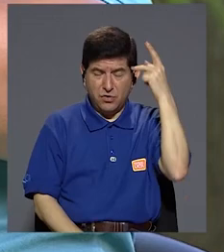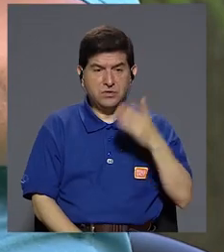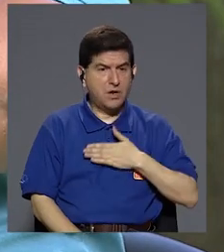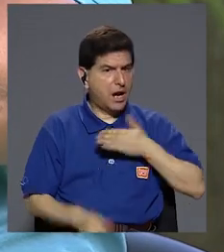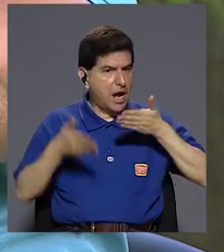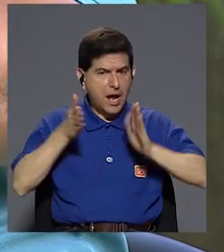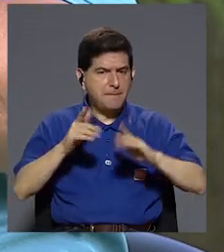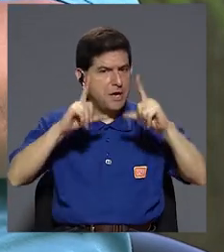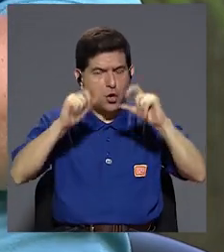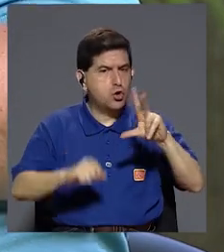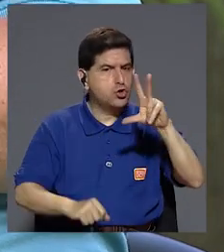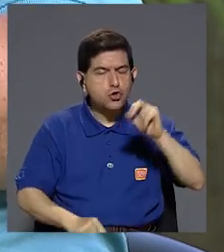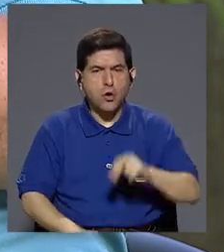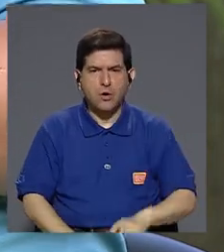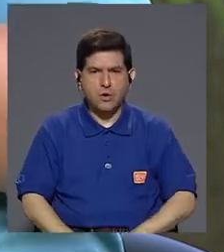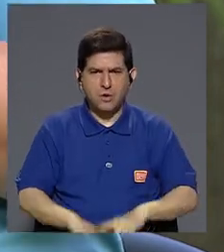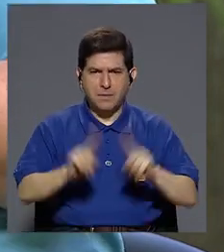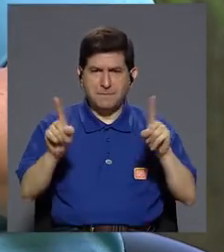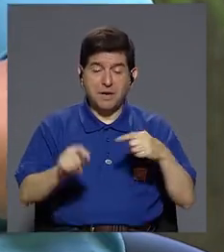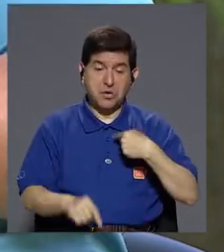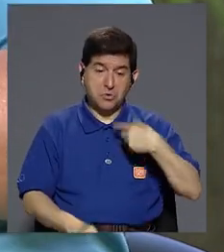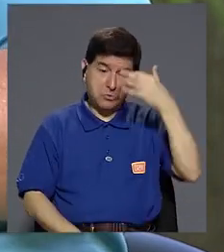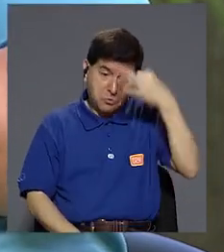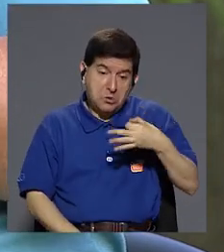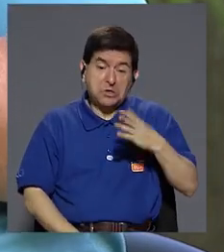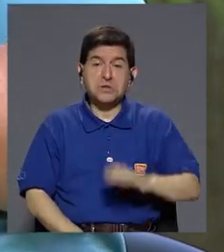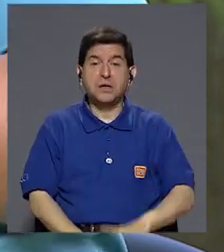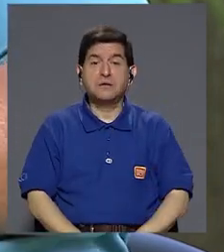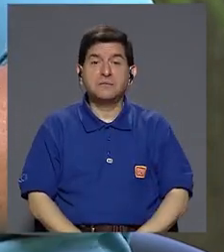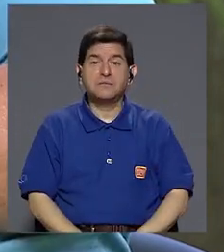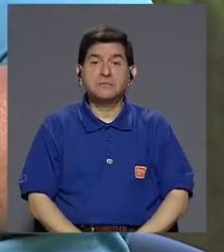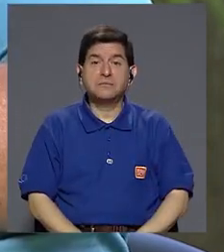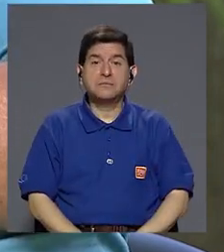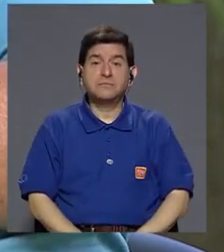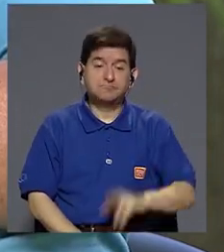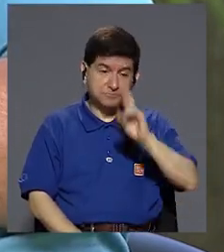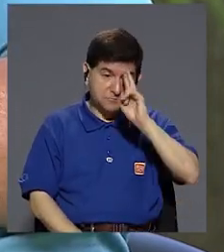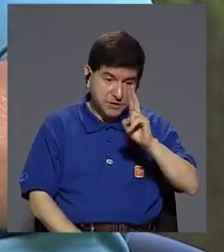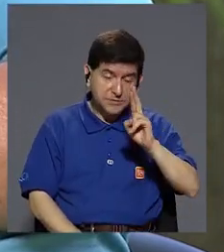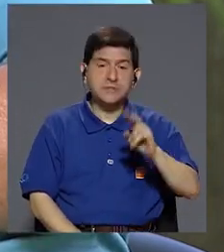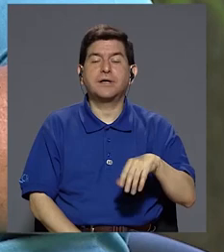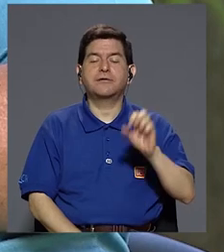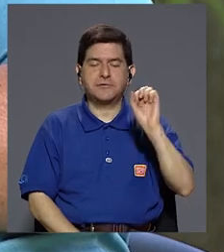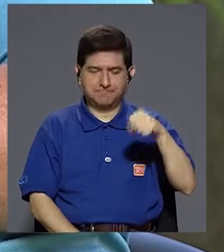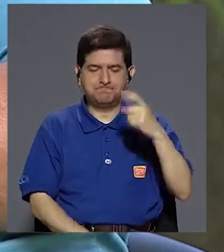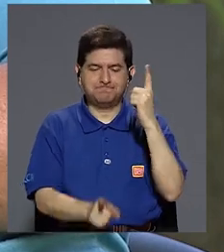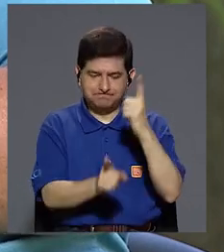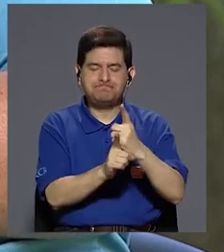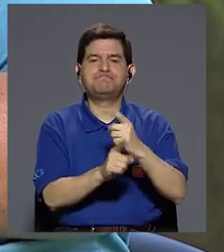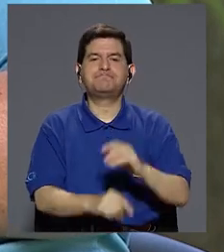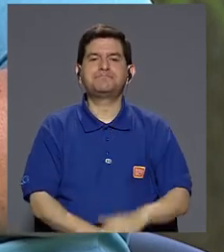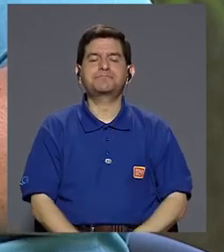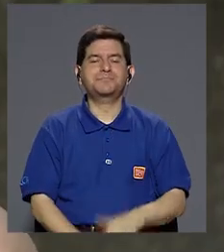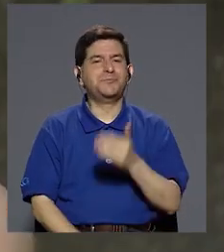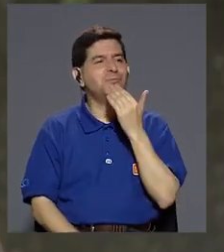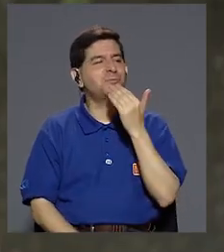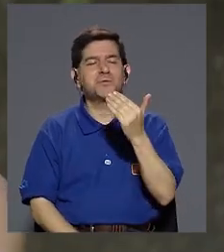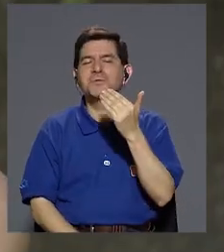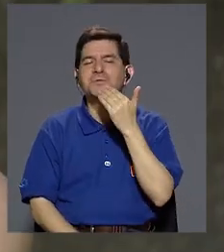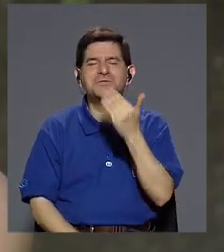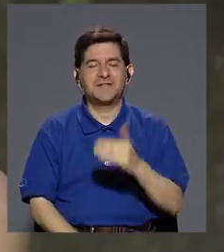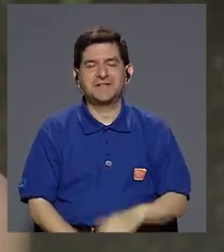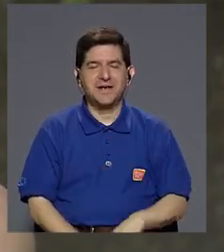papás, a mi hijo no le tomen fotos. Pero si esa es la posición que uno tiene. Muy respetable. Exactamente. Bueno,